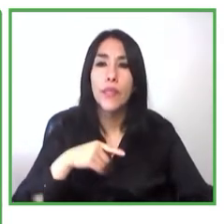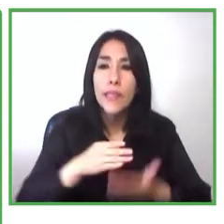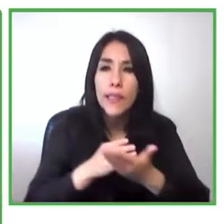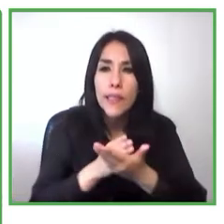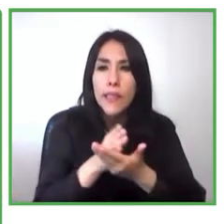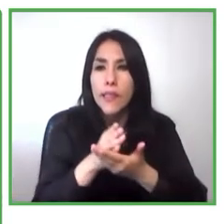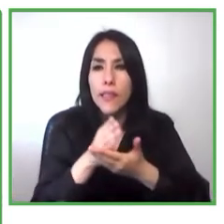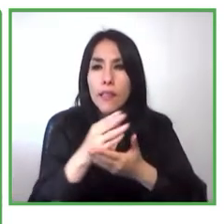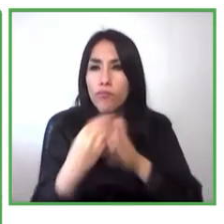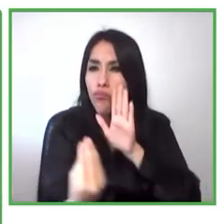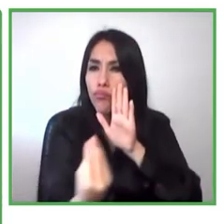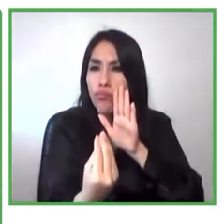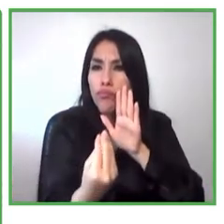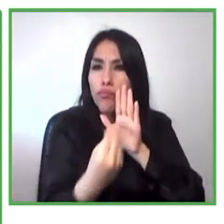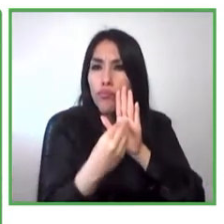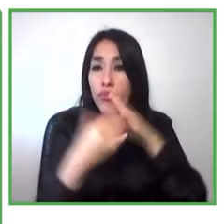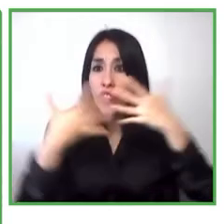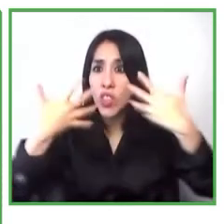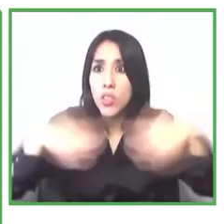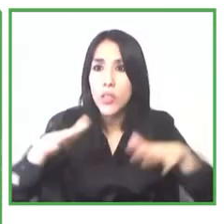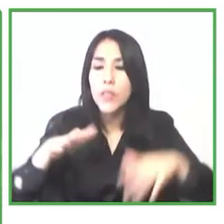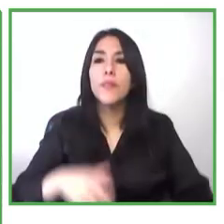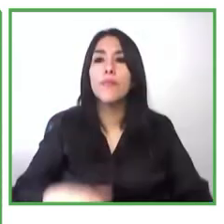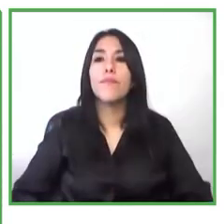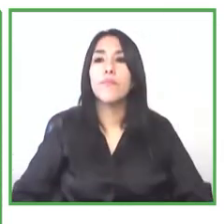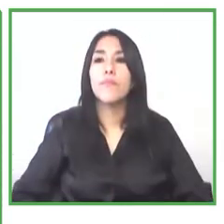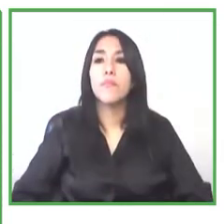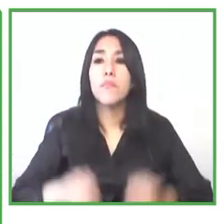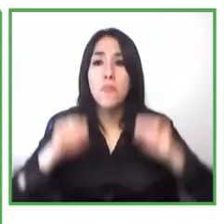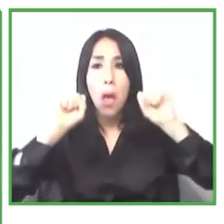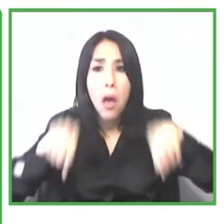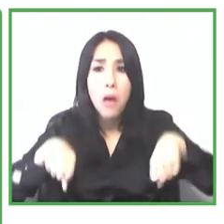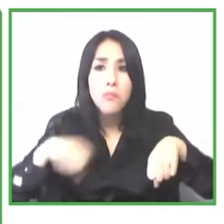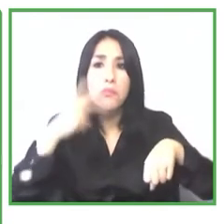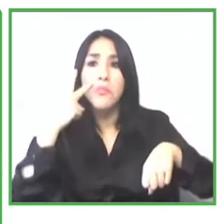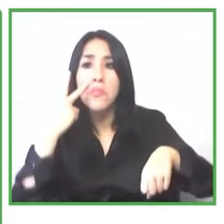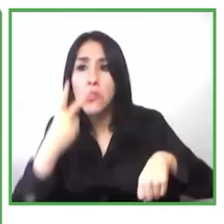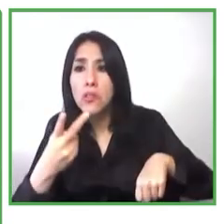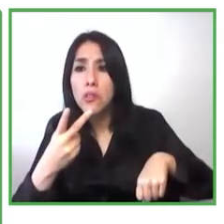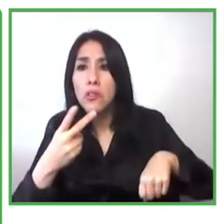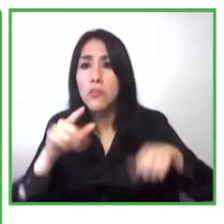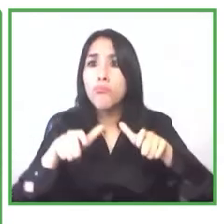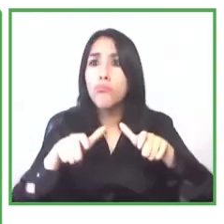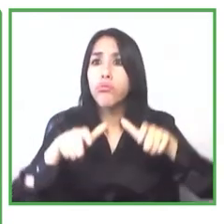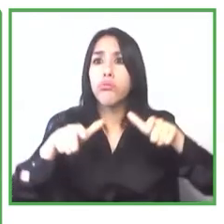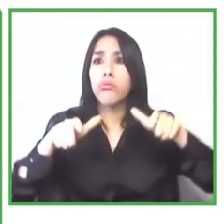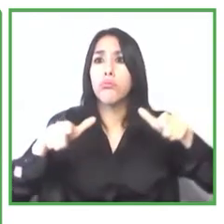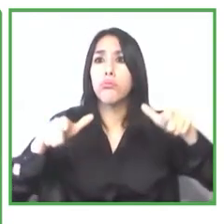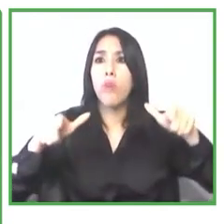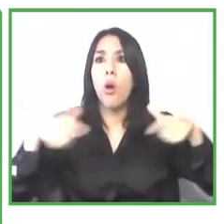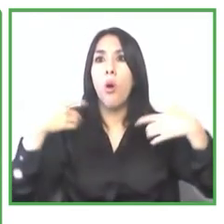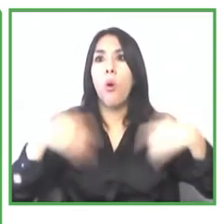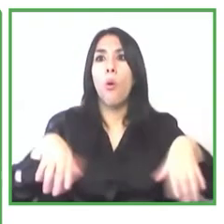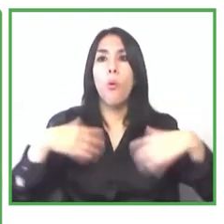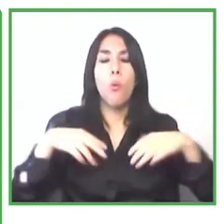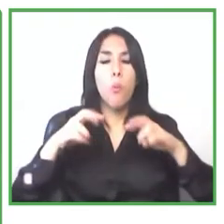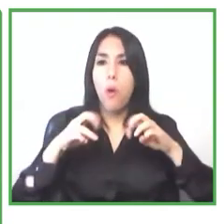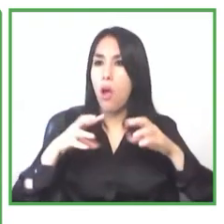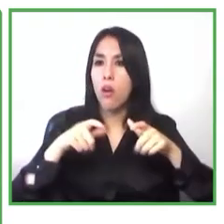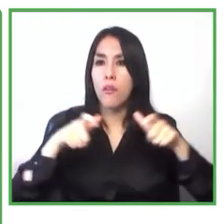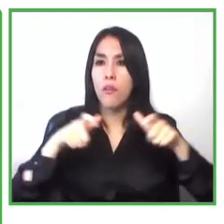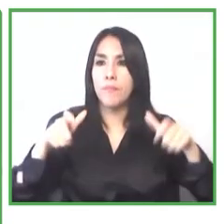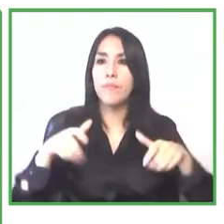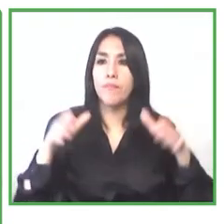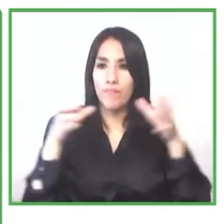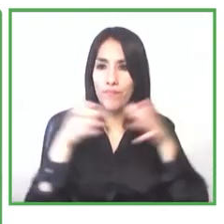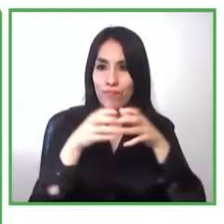podemos ver un aumento en nuestra comunidad de exalumnos el problema